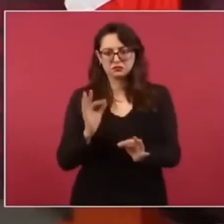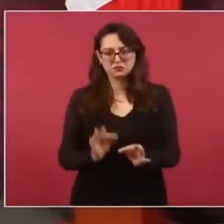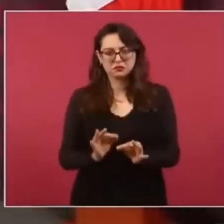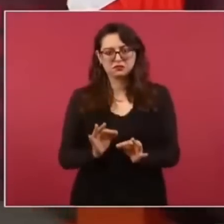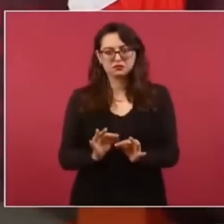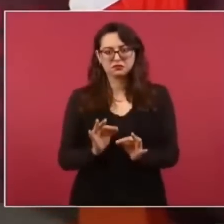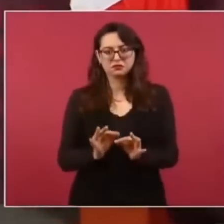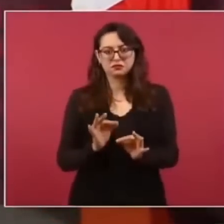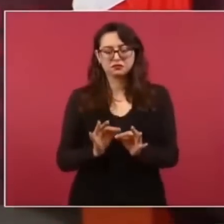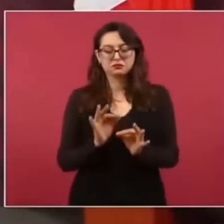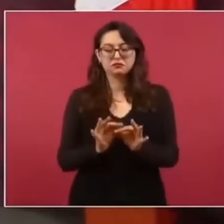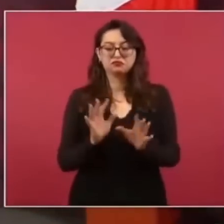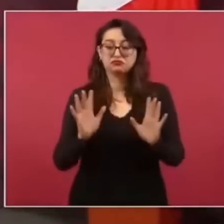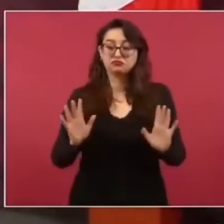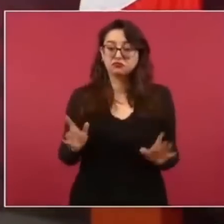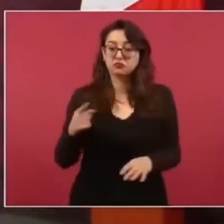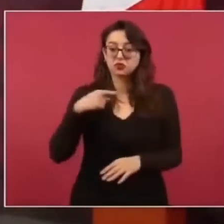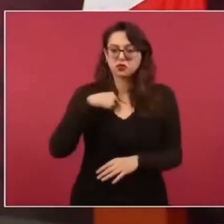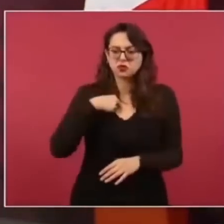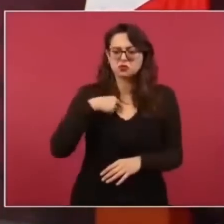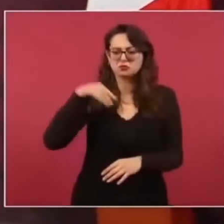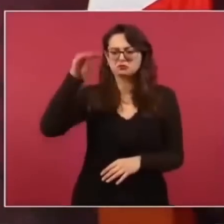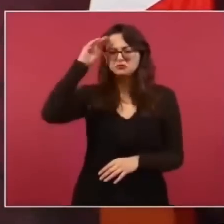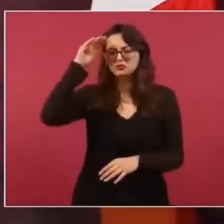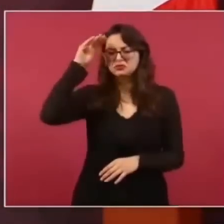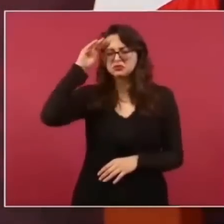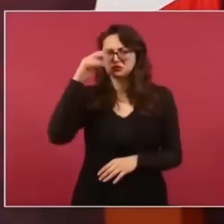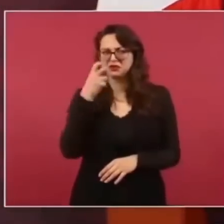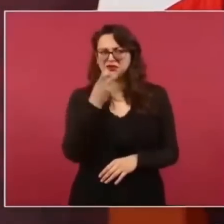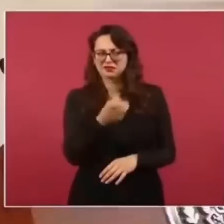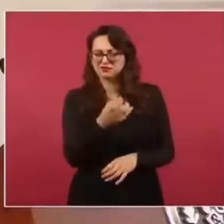Yo no estaba de acuerdo con eso. Se lo decía yo a don Julio.